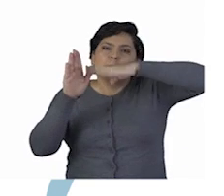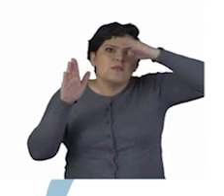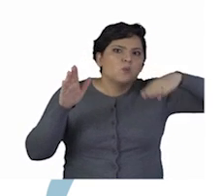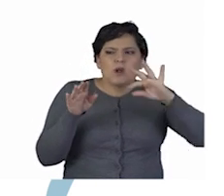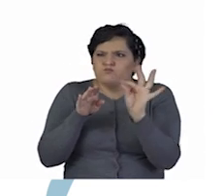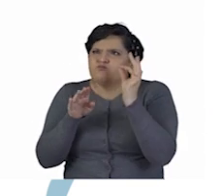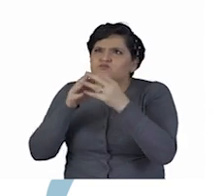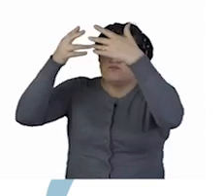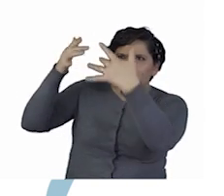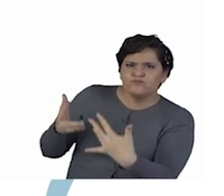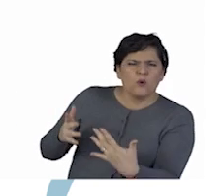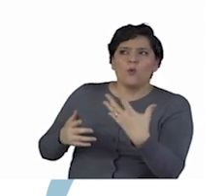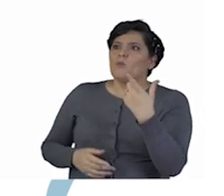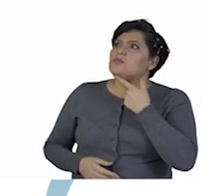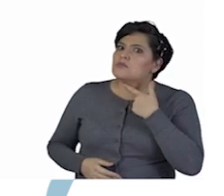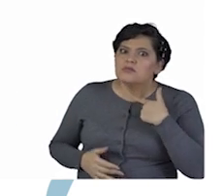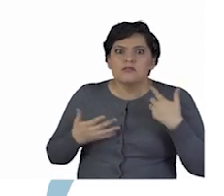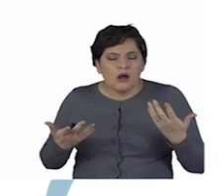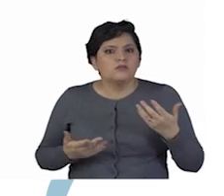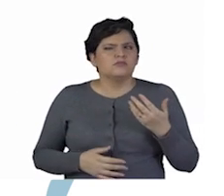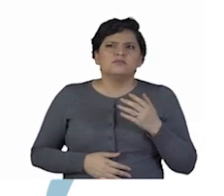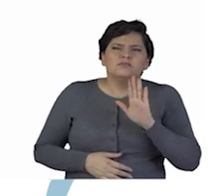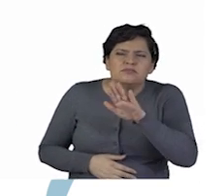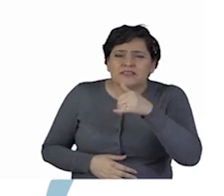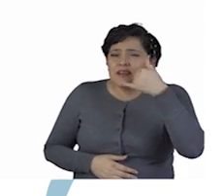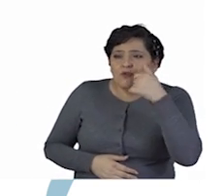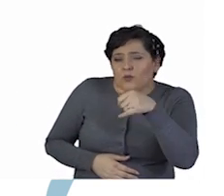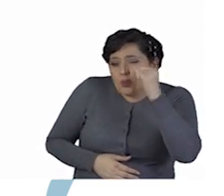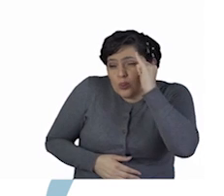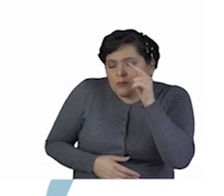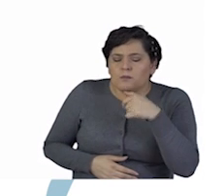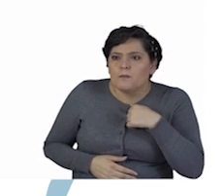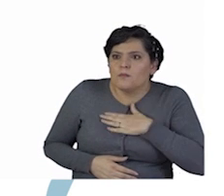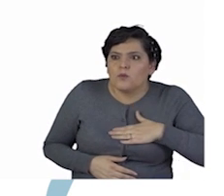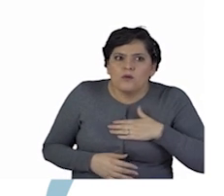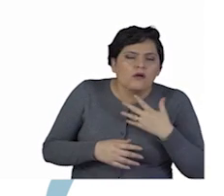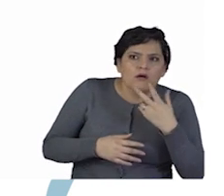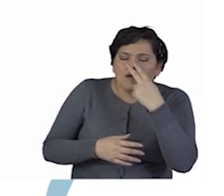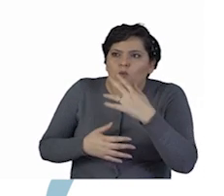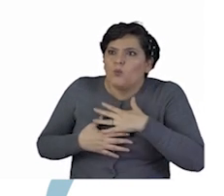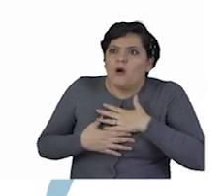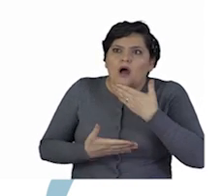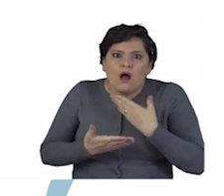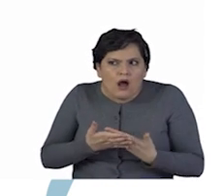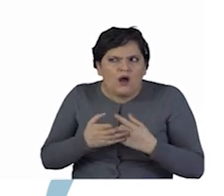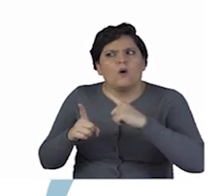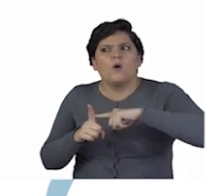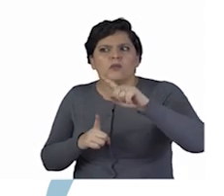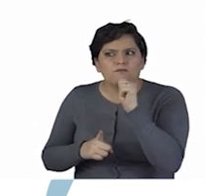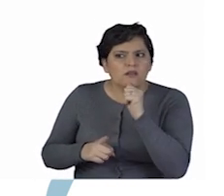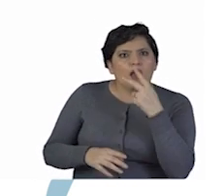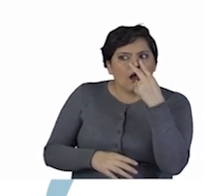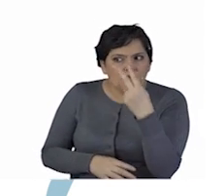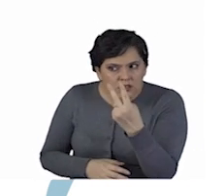telones y también sus costuras. Pero qué interesante. Y perdone, señor teléfono, estoy fascinado con todo esto. ¿Hay